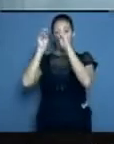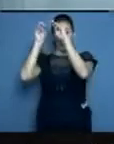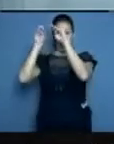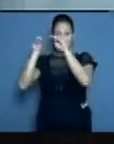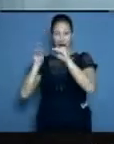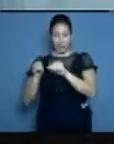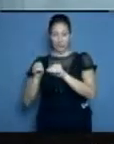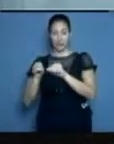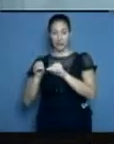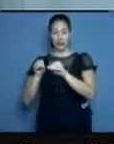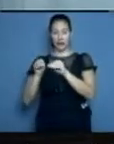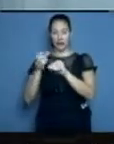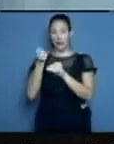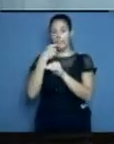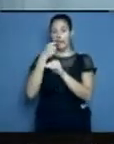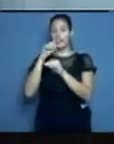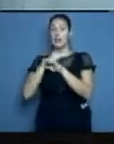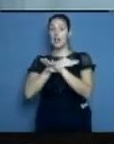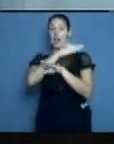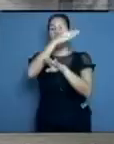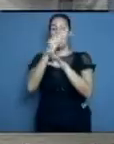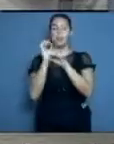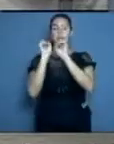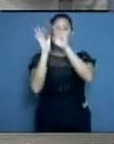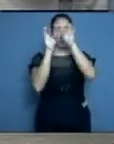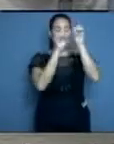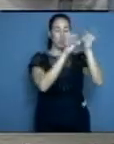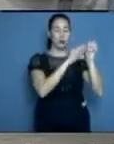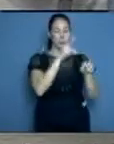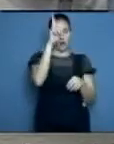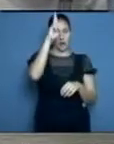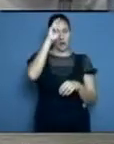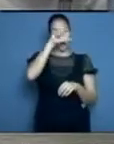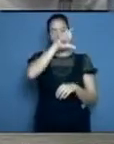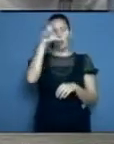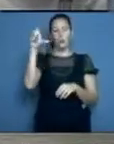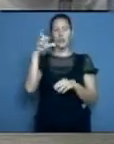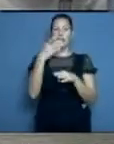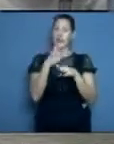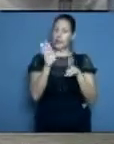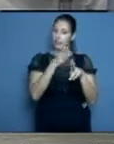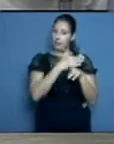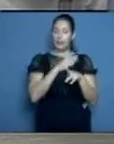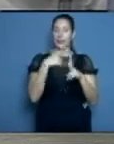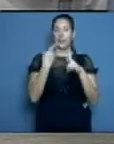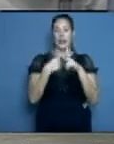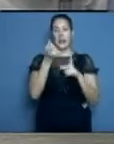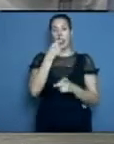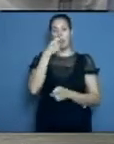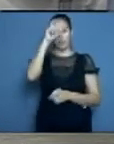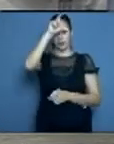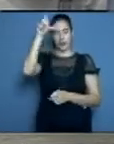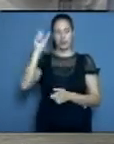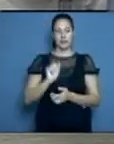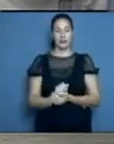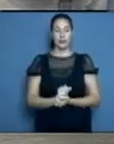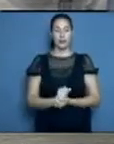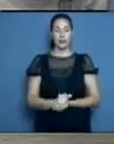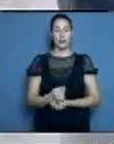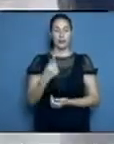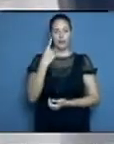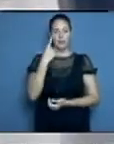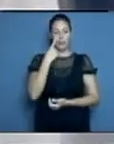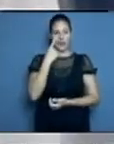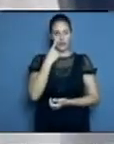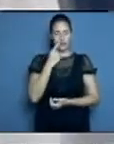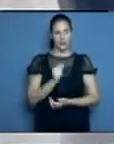que llega a los hospitales y hasta que llega a las farmacias. Bueno, sí. Existe un manual y existe un programa nacional de medicamentos. ¿Se